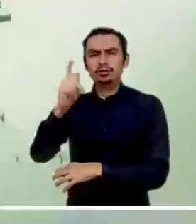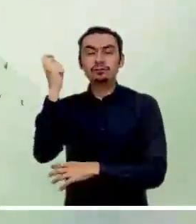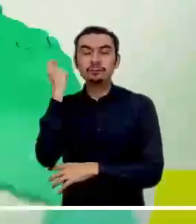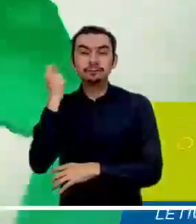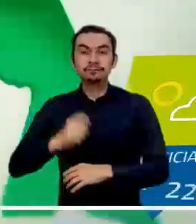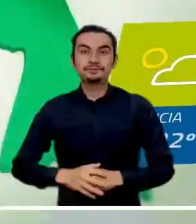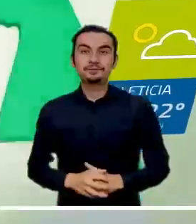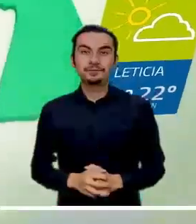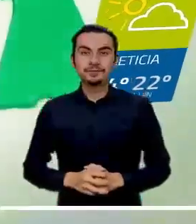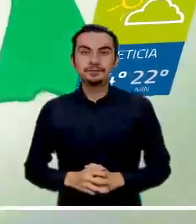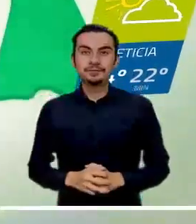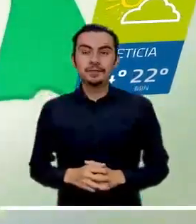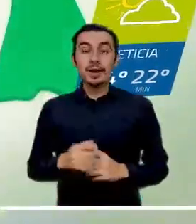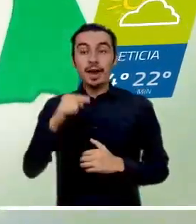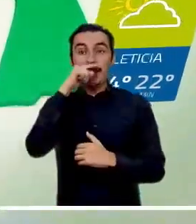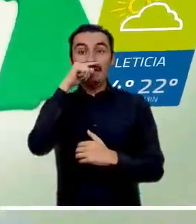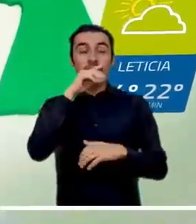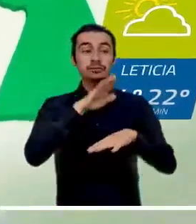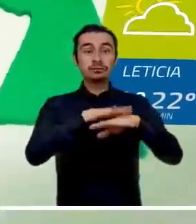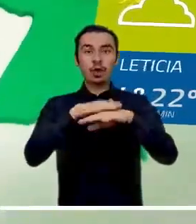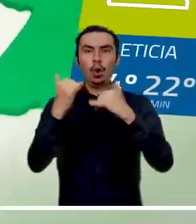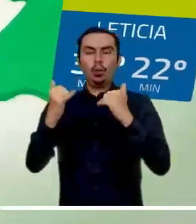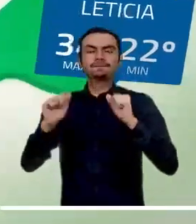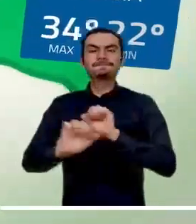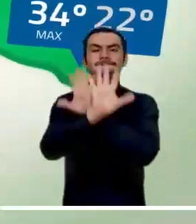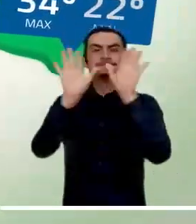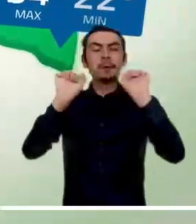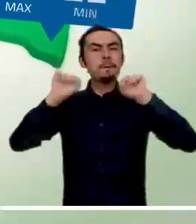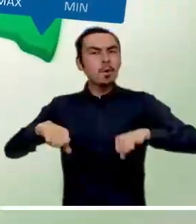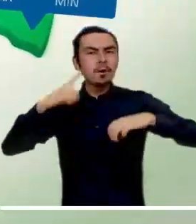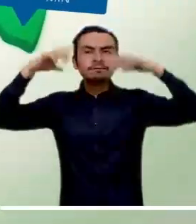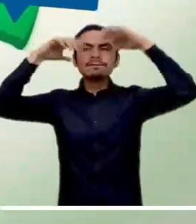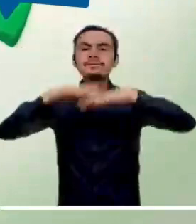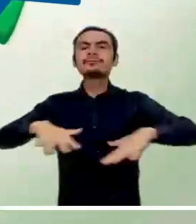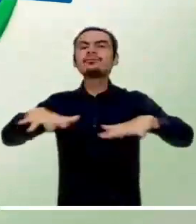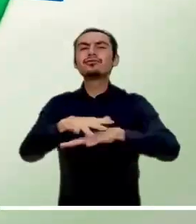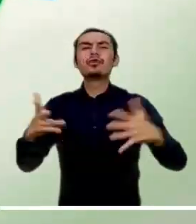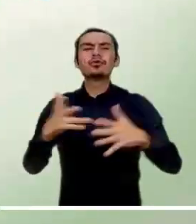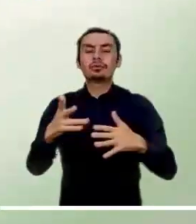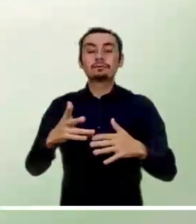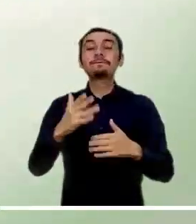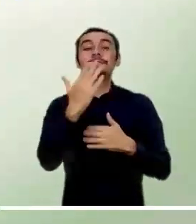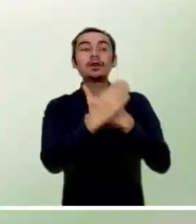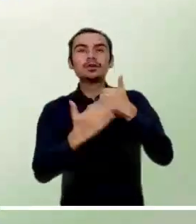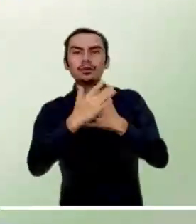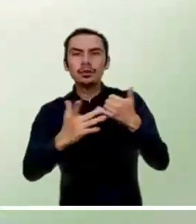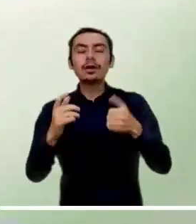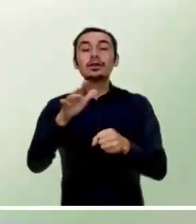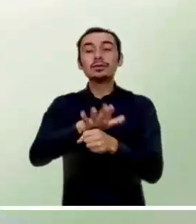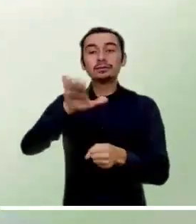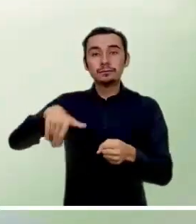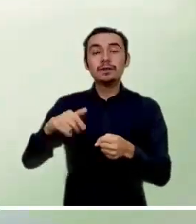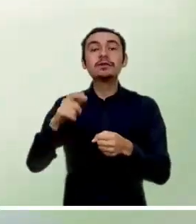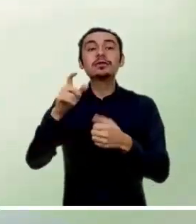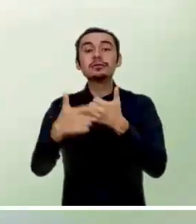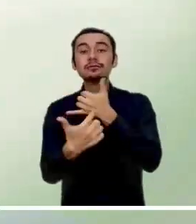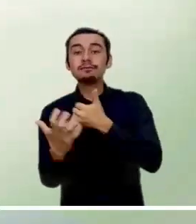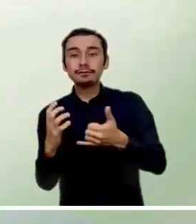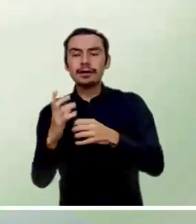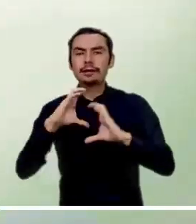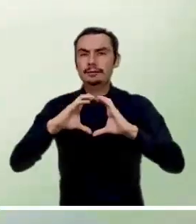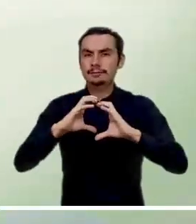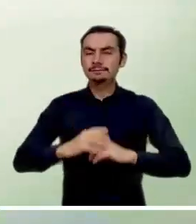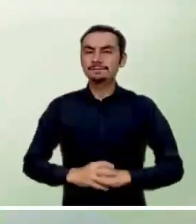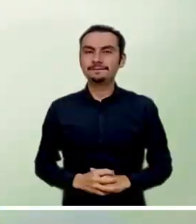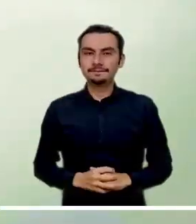Casanare, Meta y Bichada. Tampoco se descartan lloviznas en Arauca. Algunos chubascos en Guainía, Baupés,